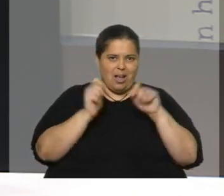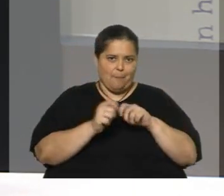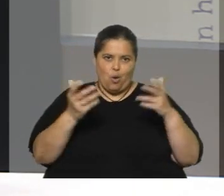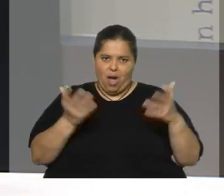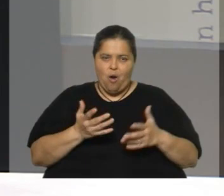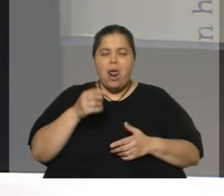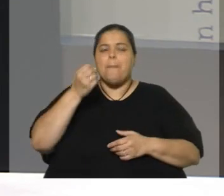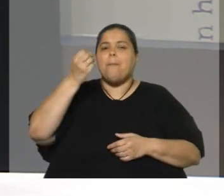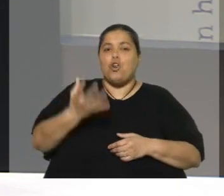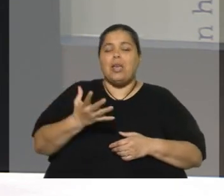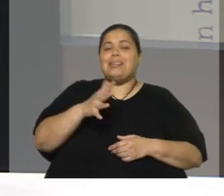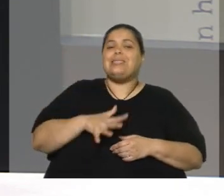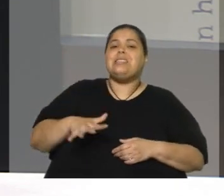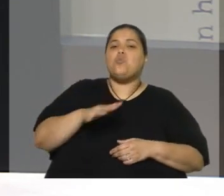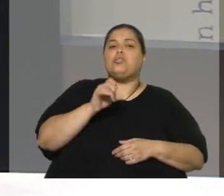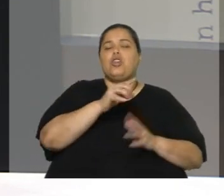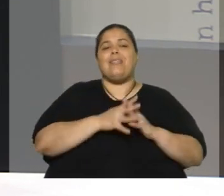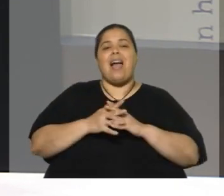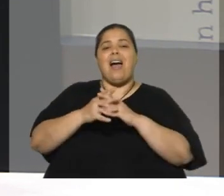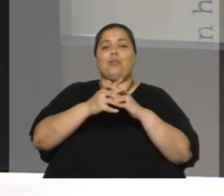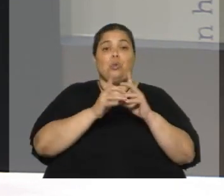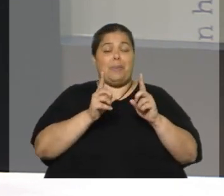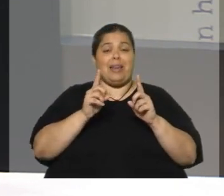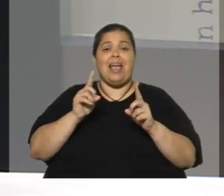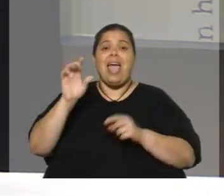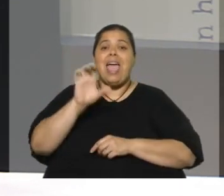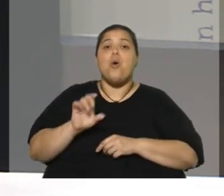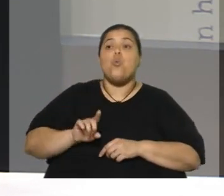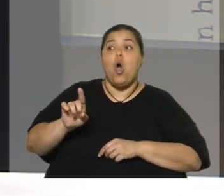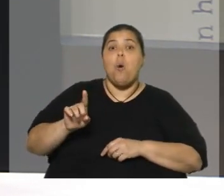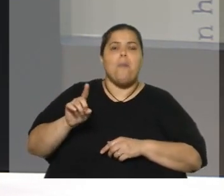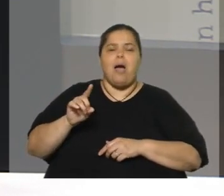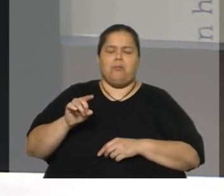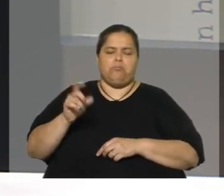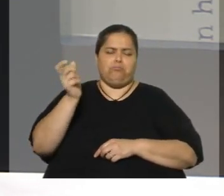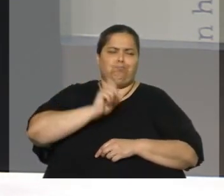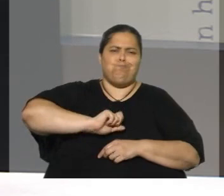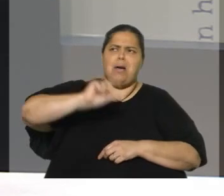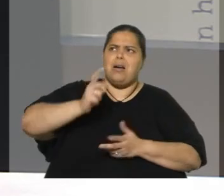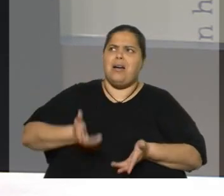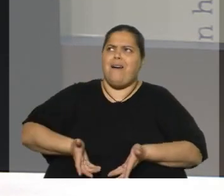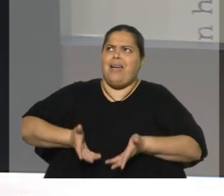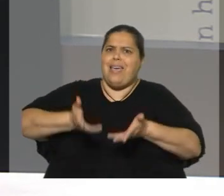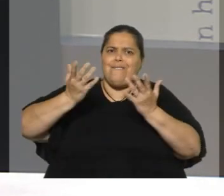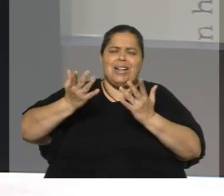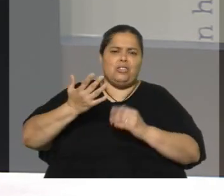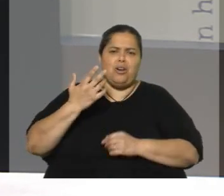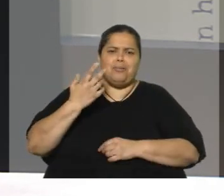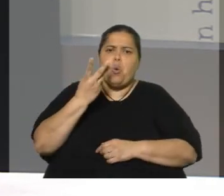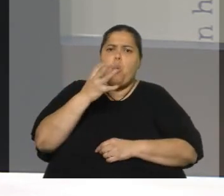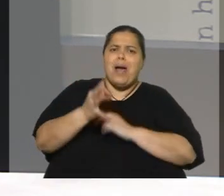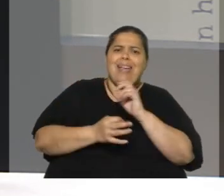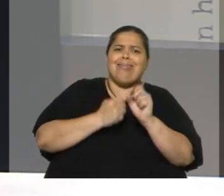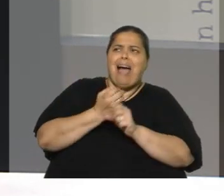fundamentalmente por la situación de Estados Unidos y de Europa de inflaciones que no se veían en 40 años. Se fue la inflación de Mambo, consecuencia